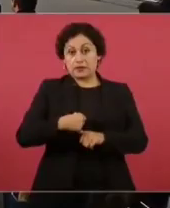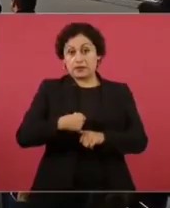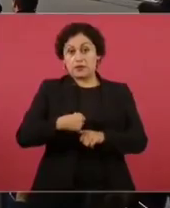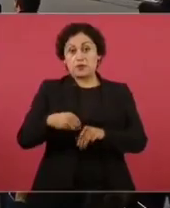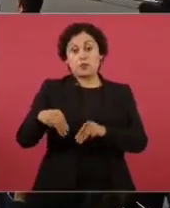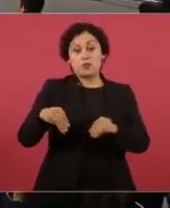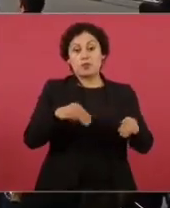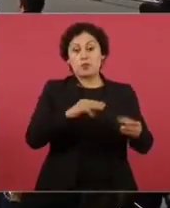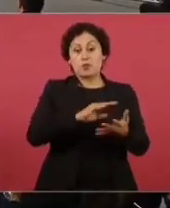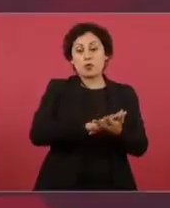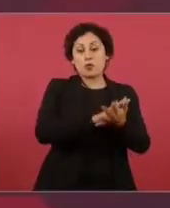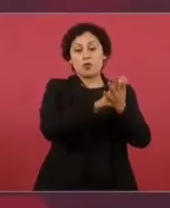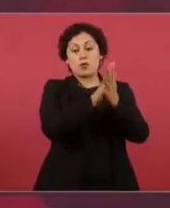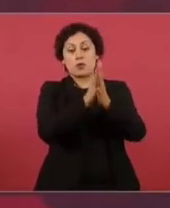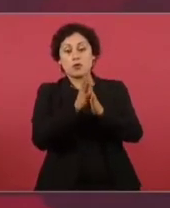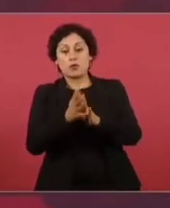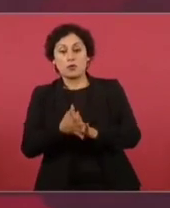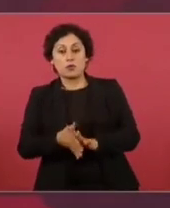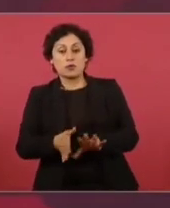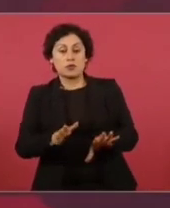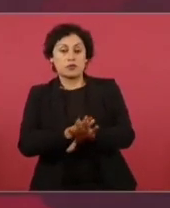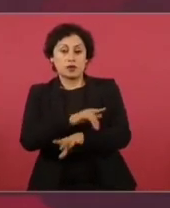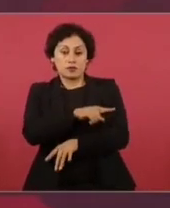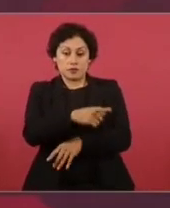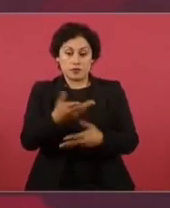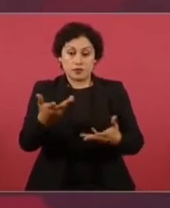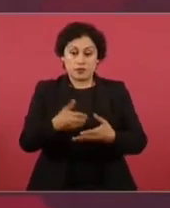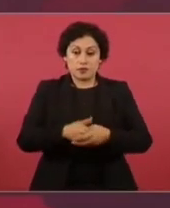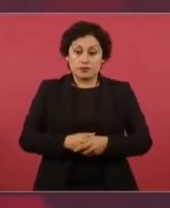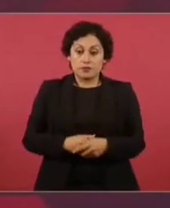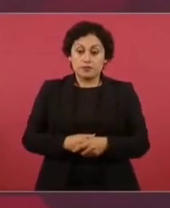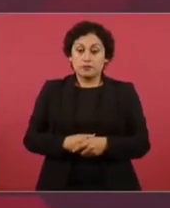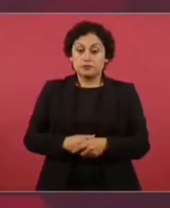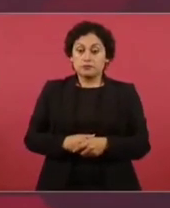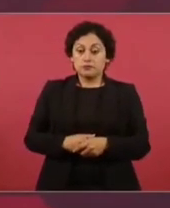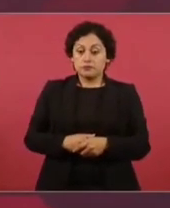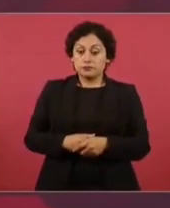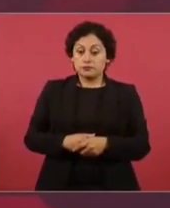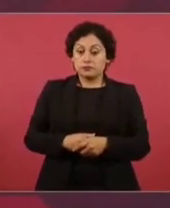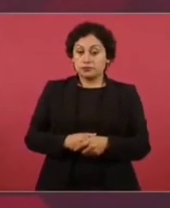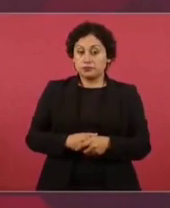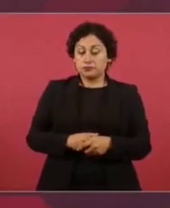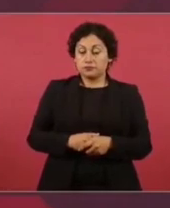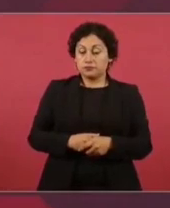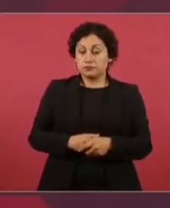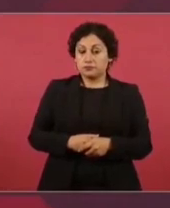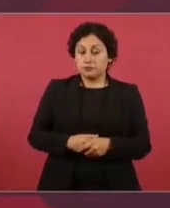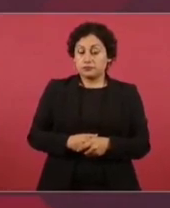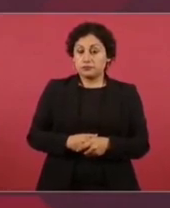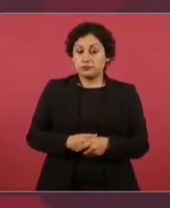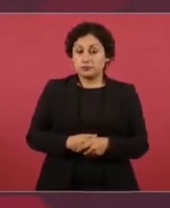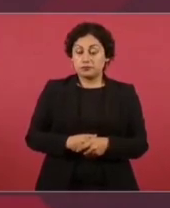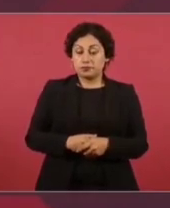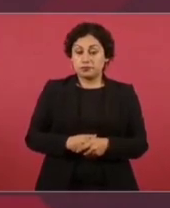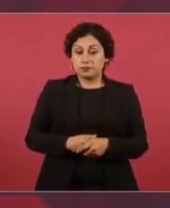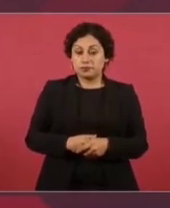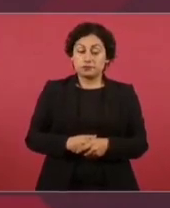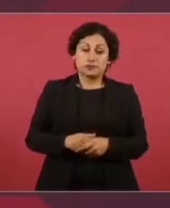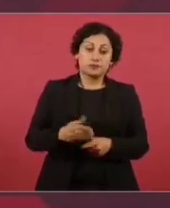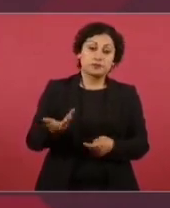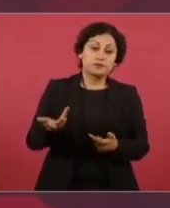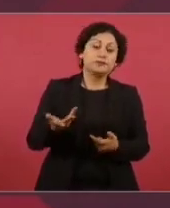movimiento, después de que se